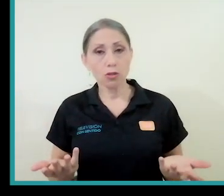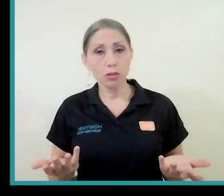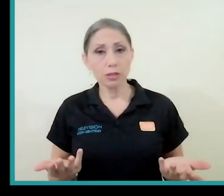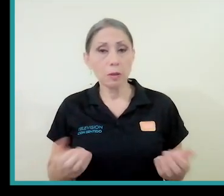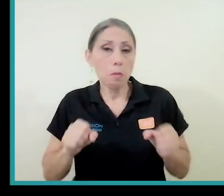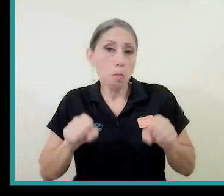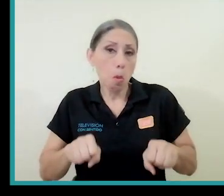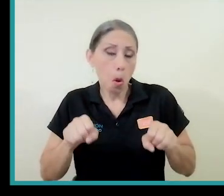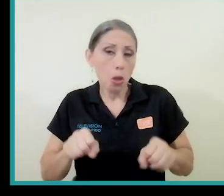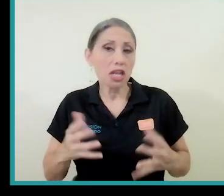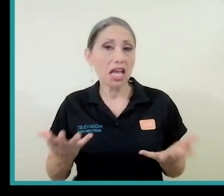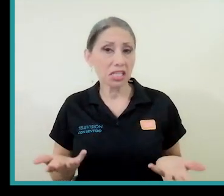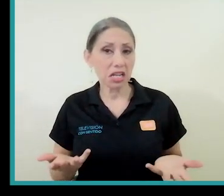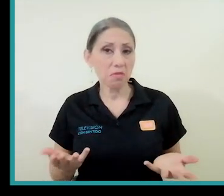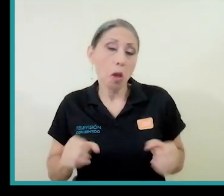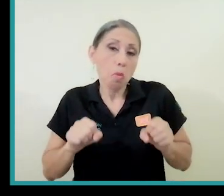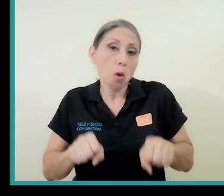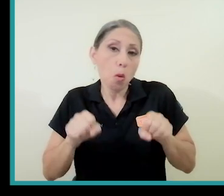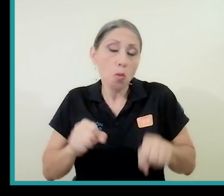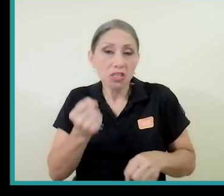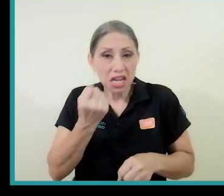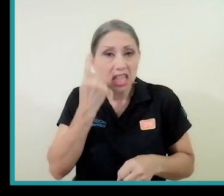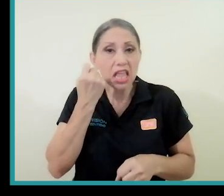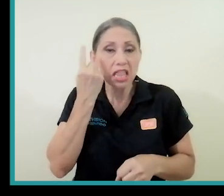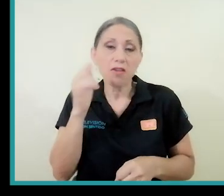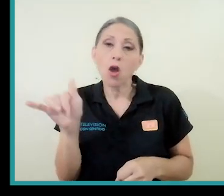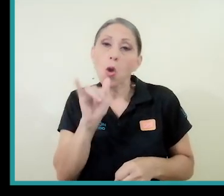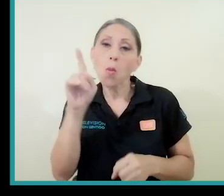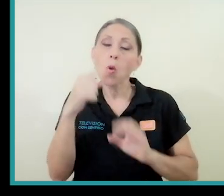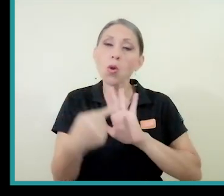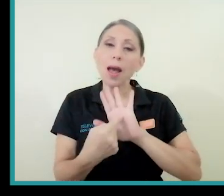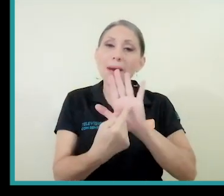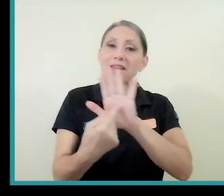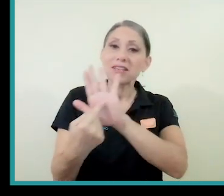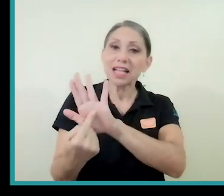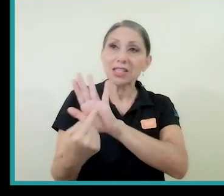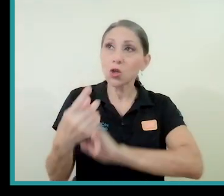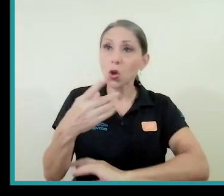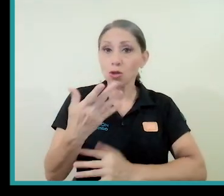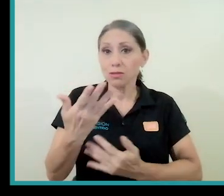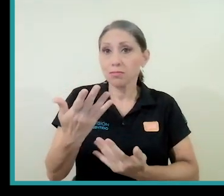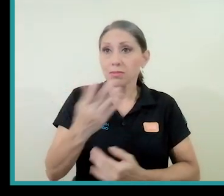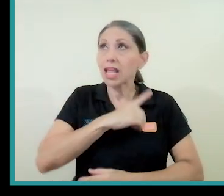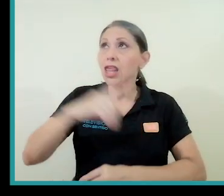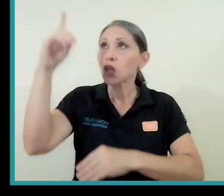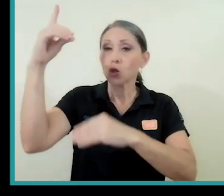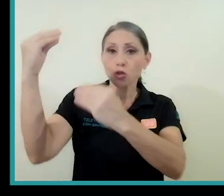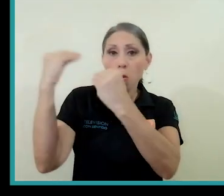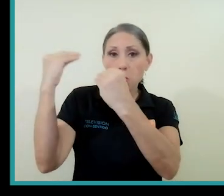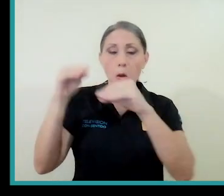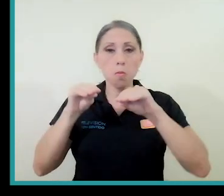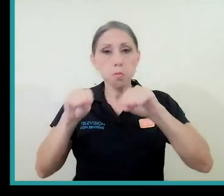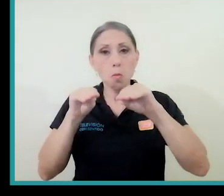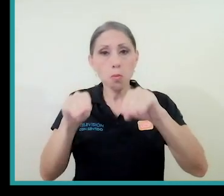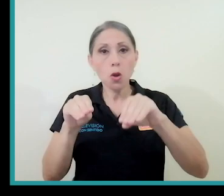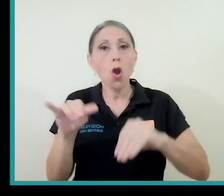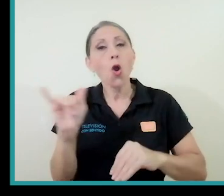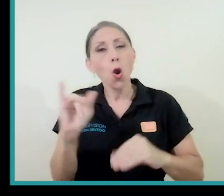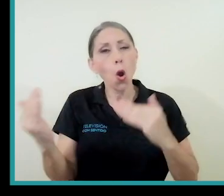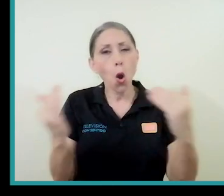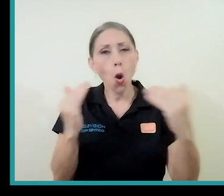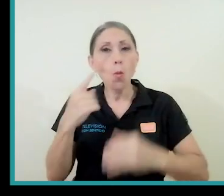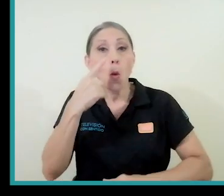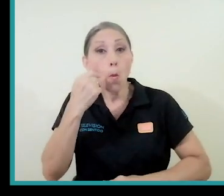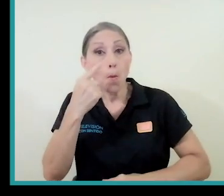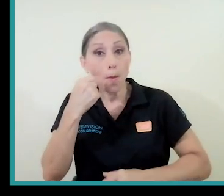Entonces, podría ser, como puede ser interpretado como una manifestación aleccionadora de Dios,